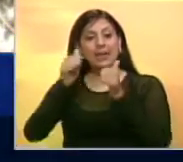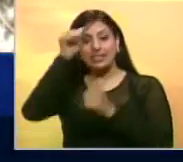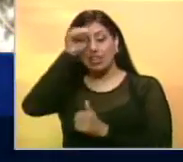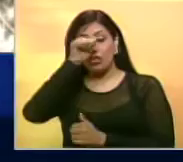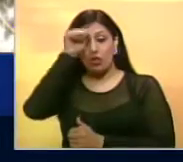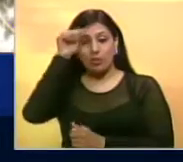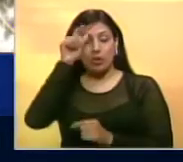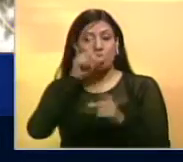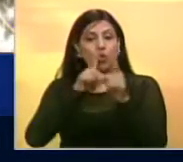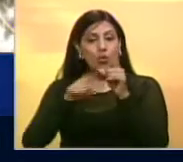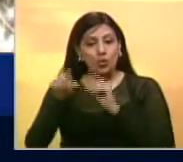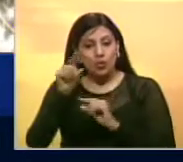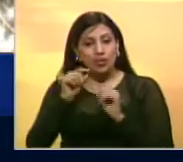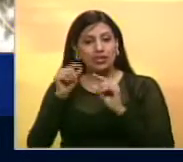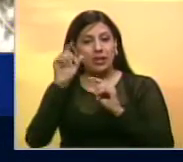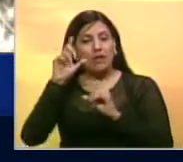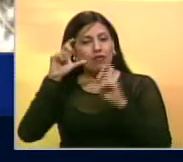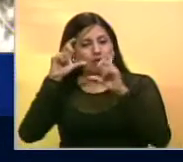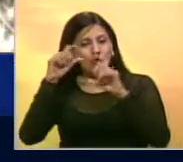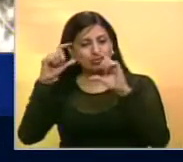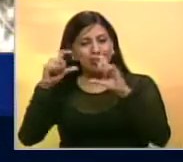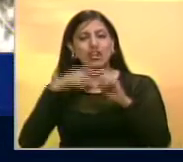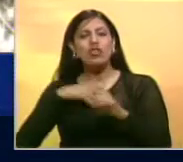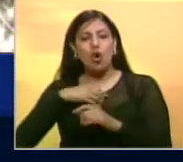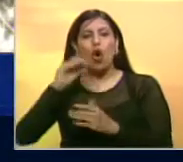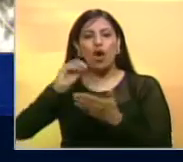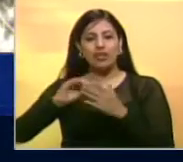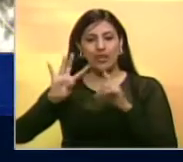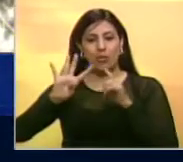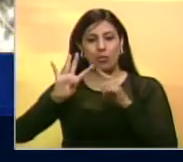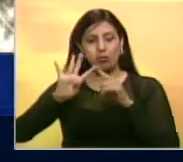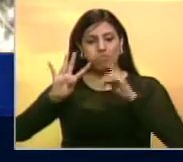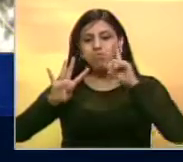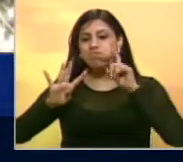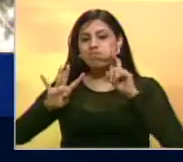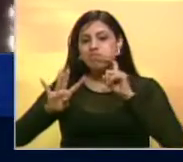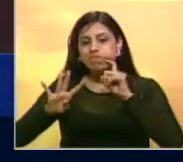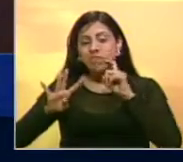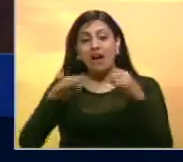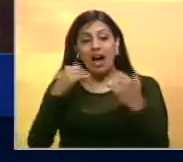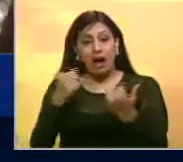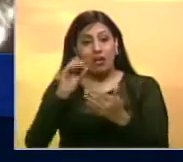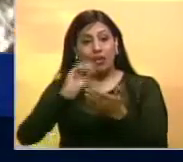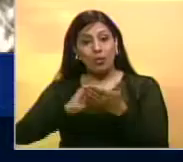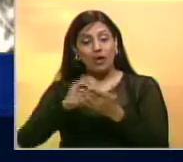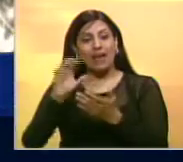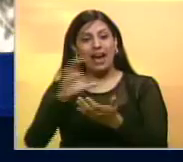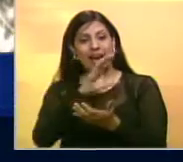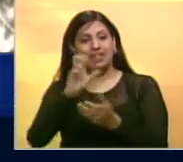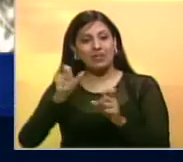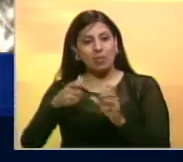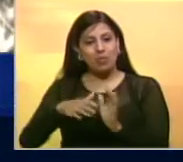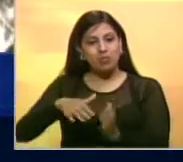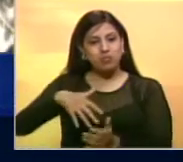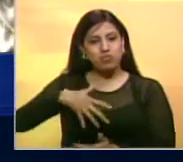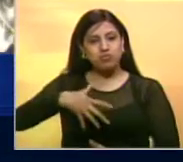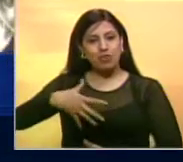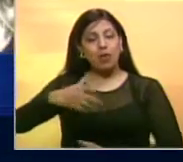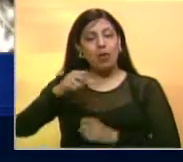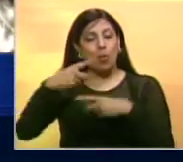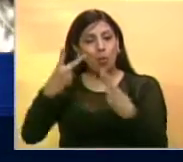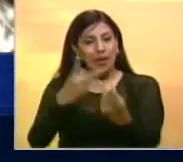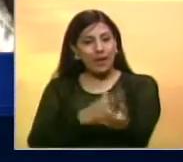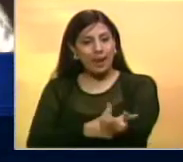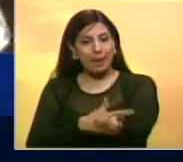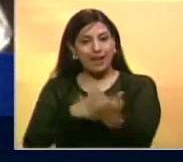domingo por su cuenta de Instagram que será papá por cuarta vez Nacho publicó un video en el que aparece cantando sobre un ser que vuelve a crecer un nuevo